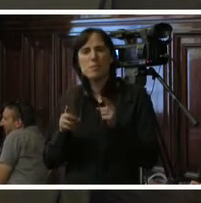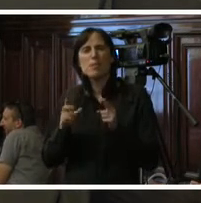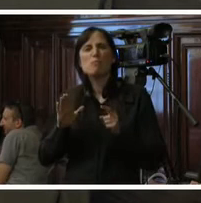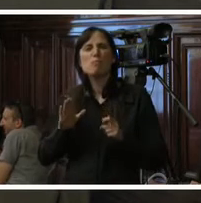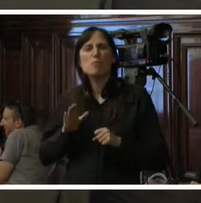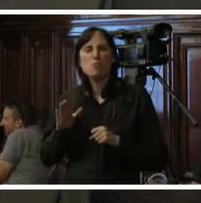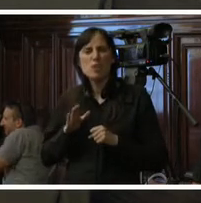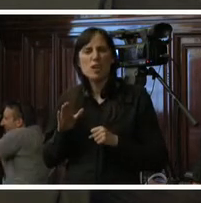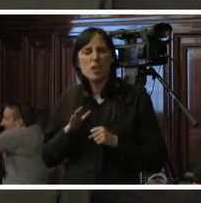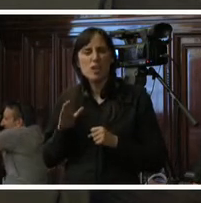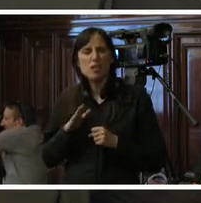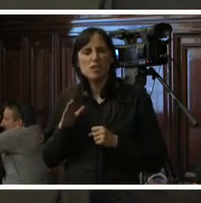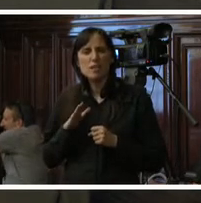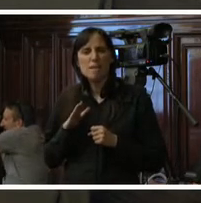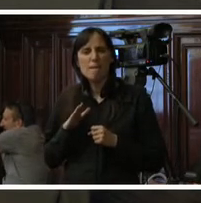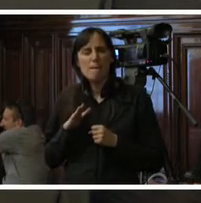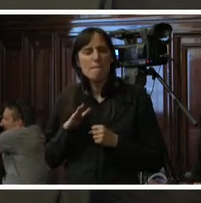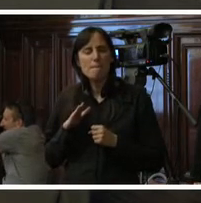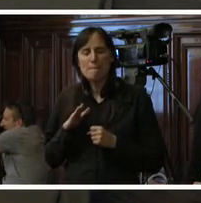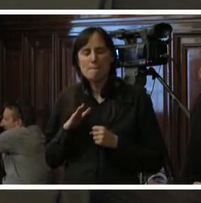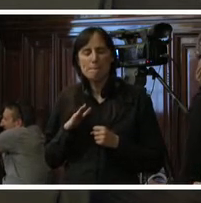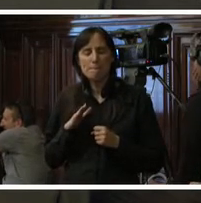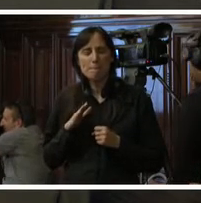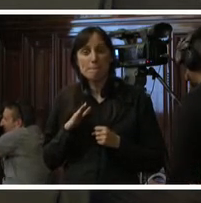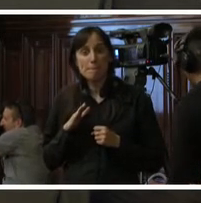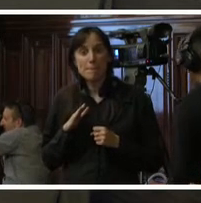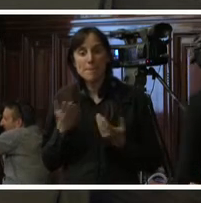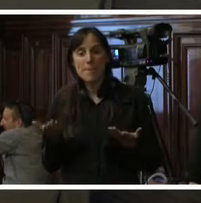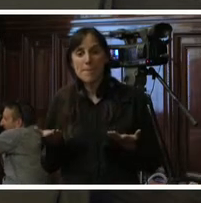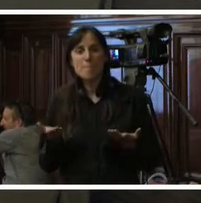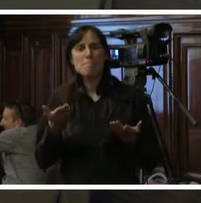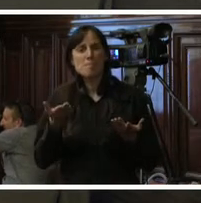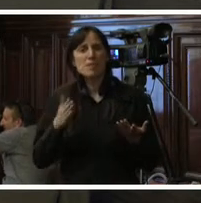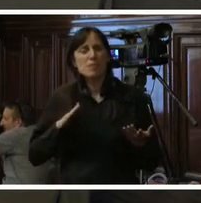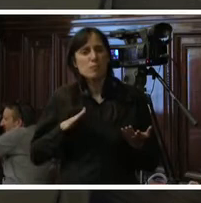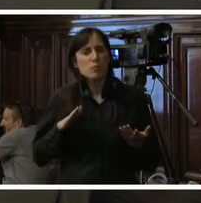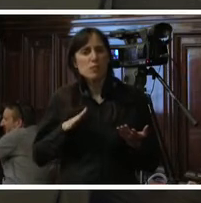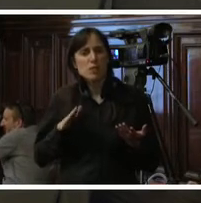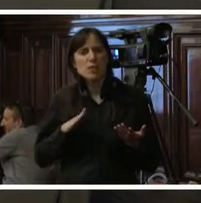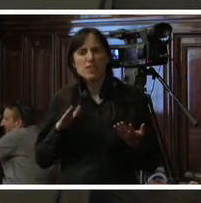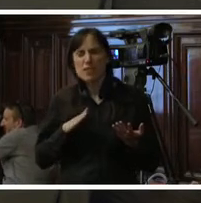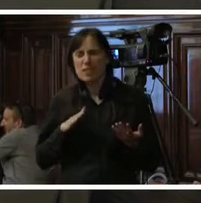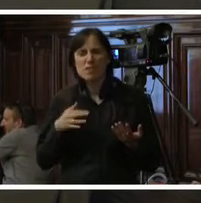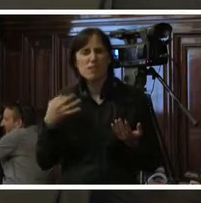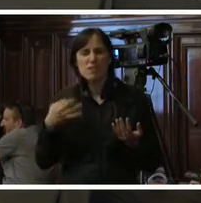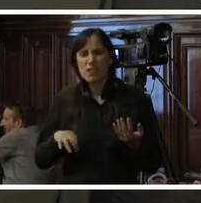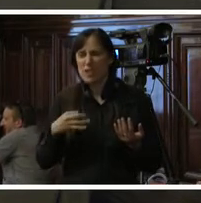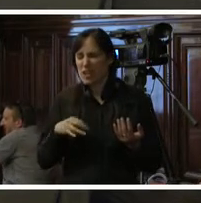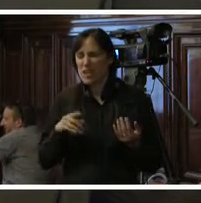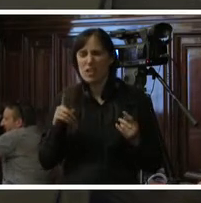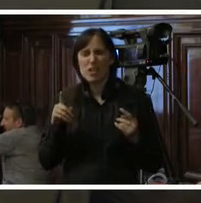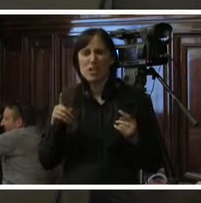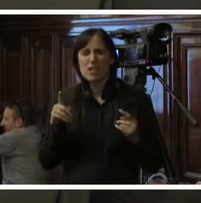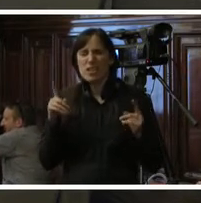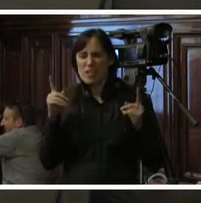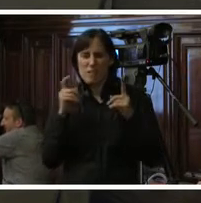mujeres que tienen que pasar por la drástica y tremenda